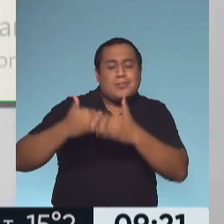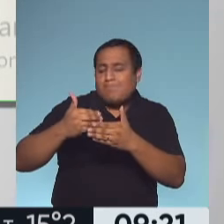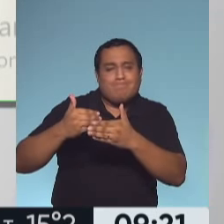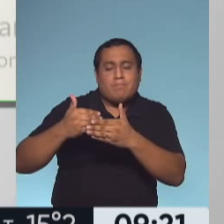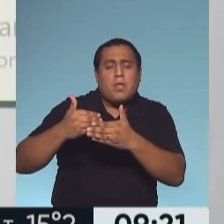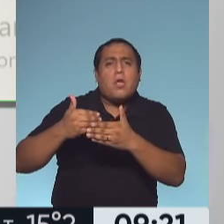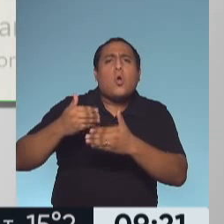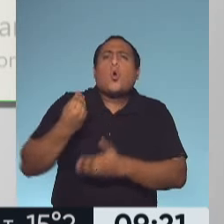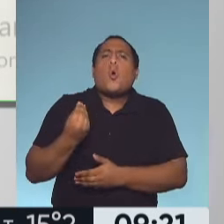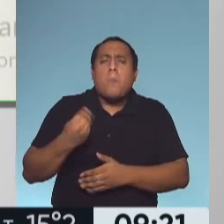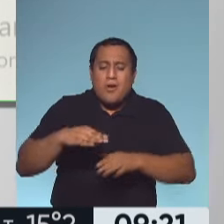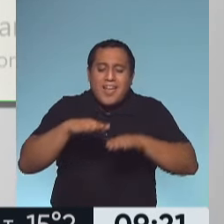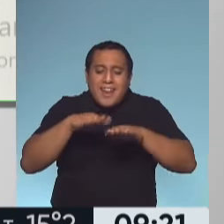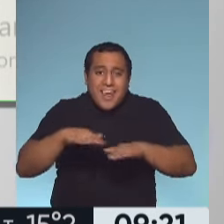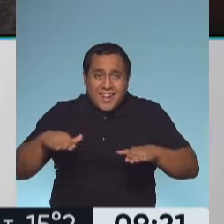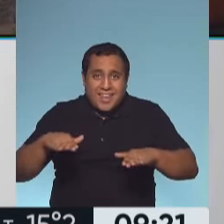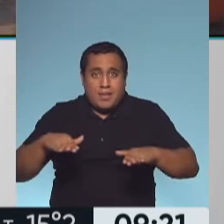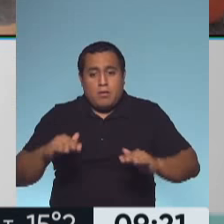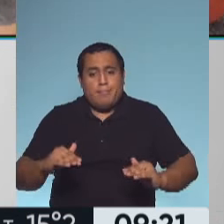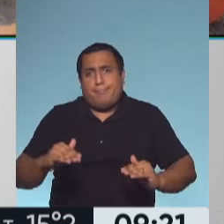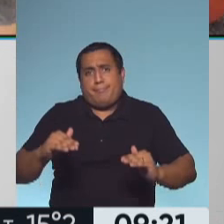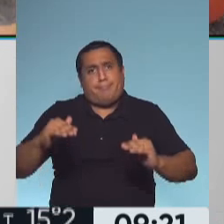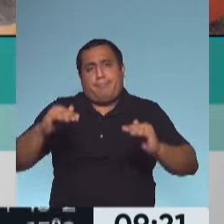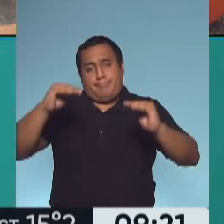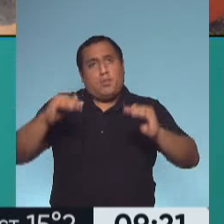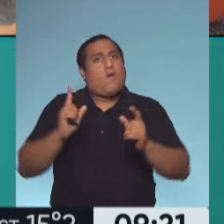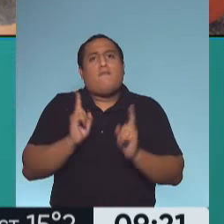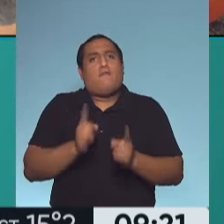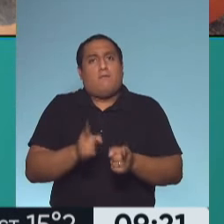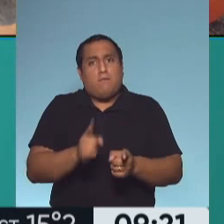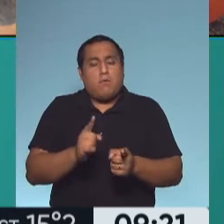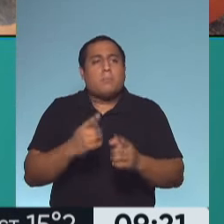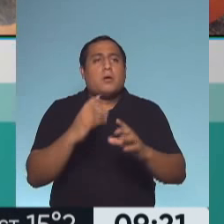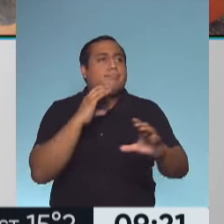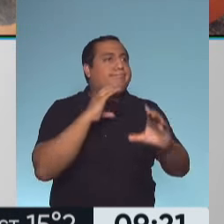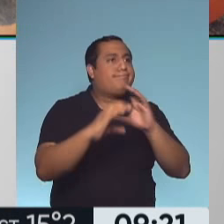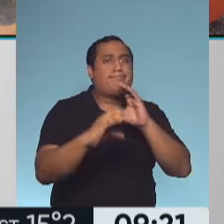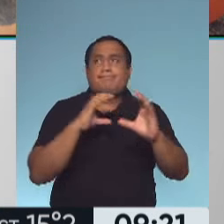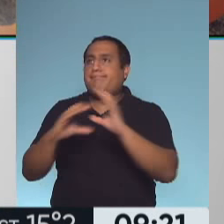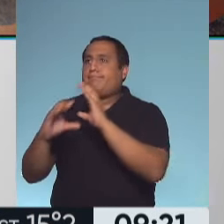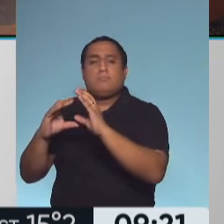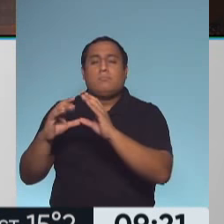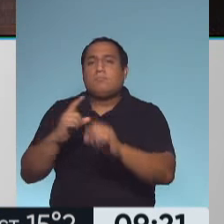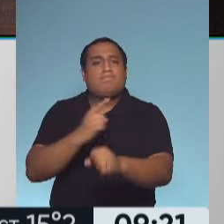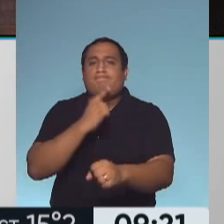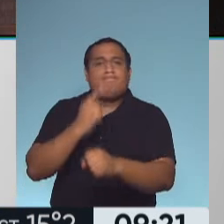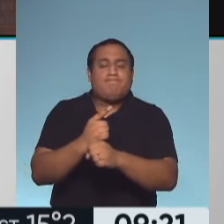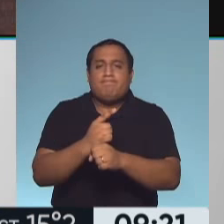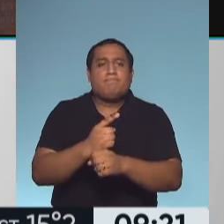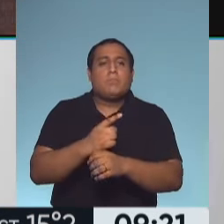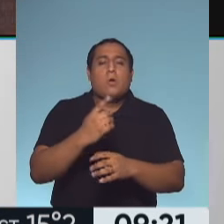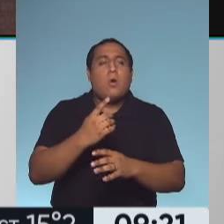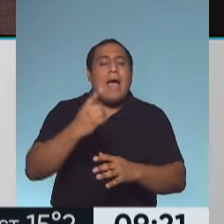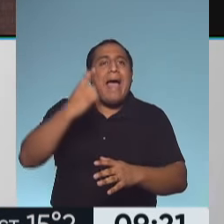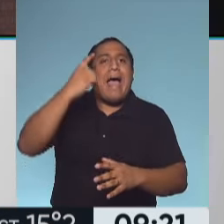la niñez y dura toda la vida, ¿sí? Afecta la comunicación con los otros, la forma de